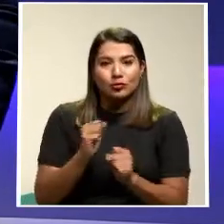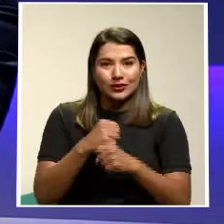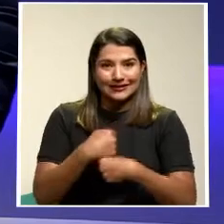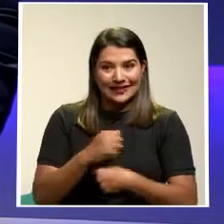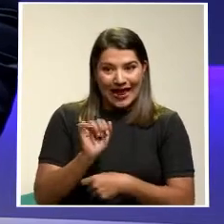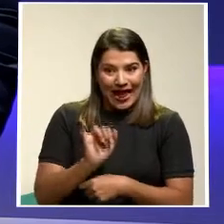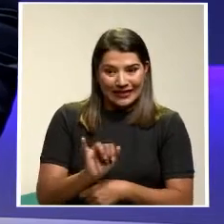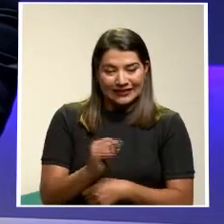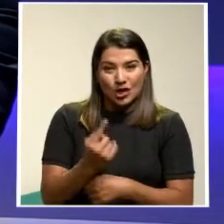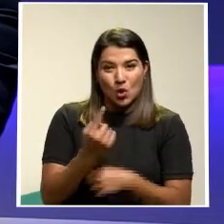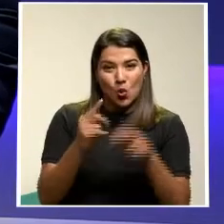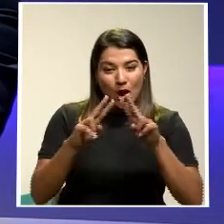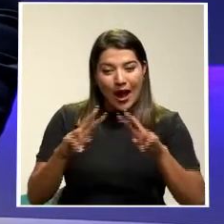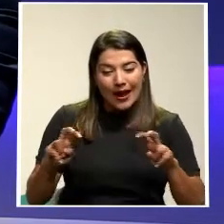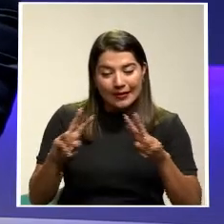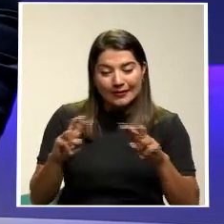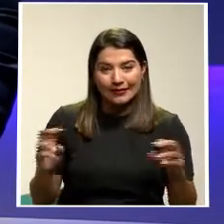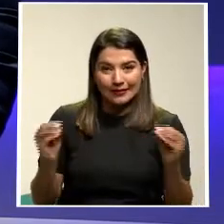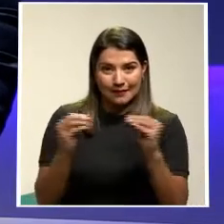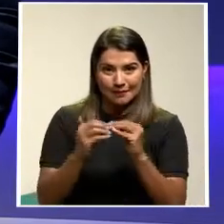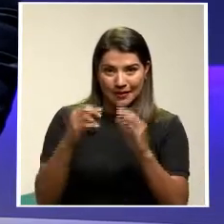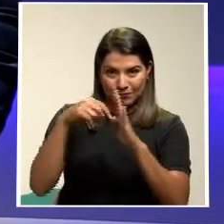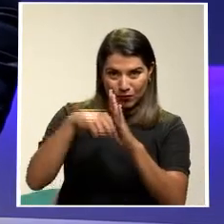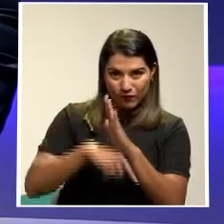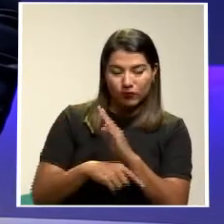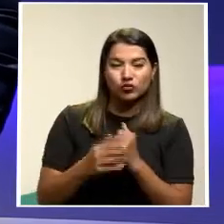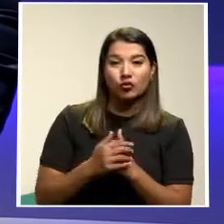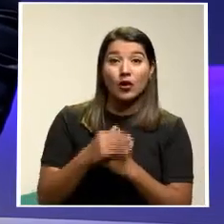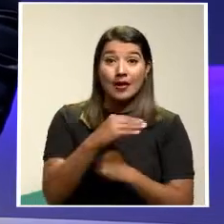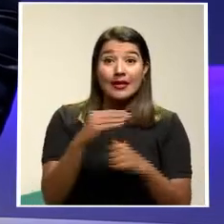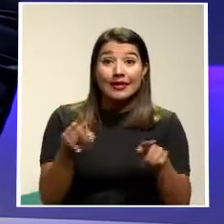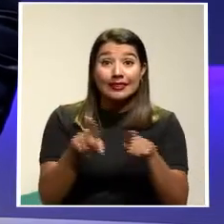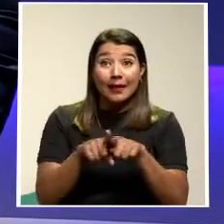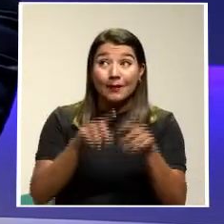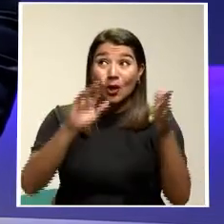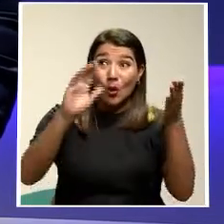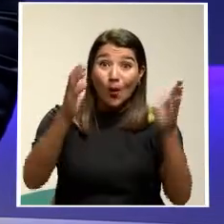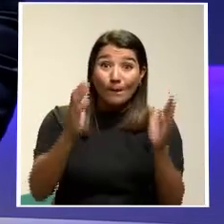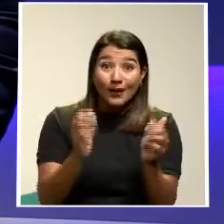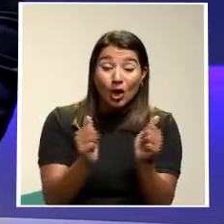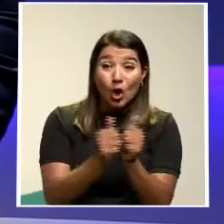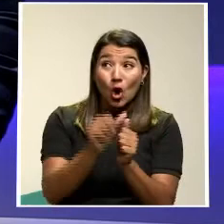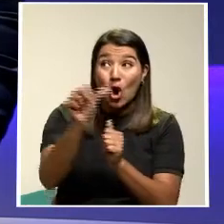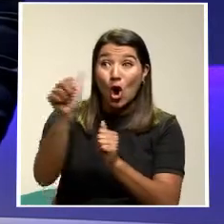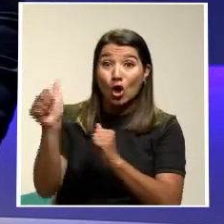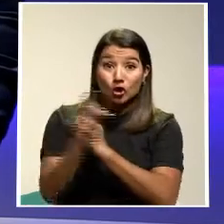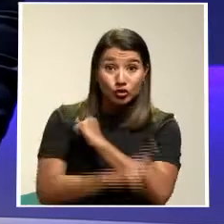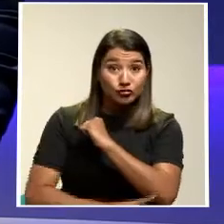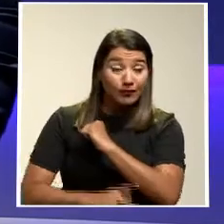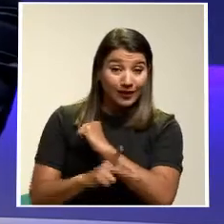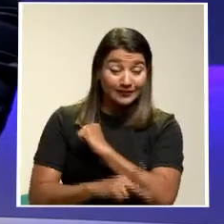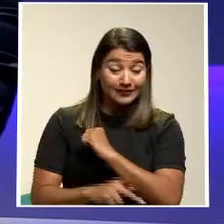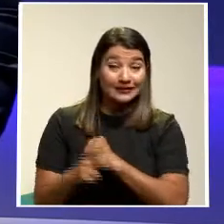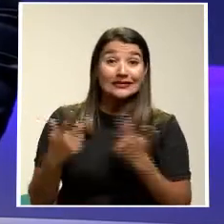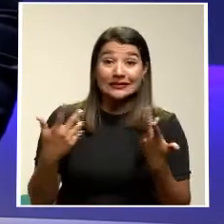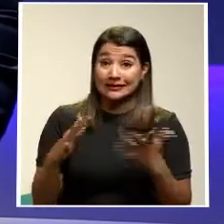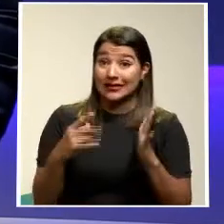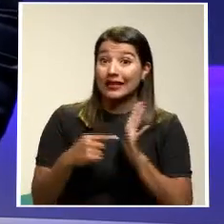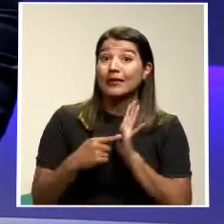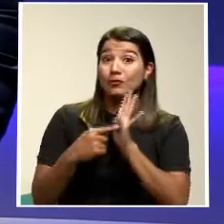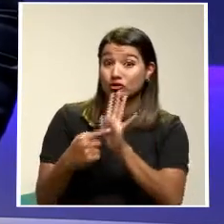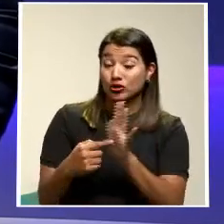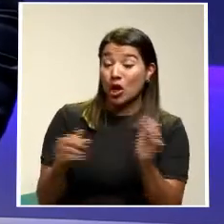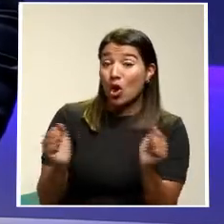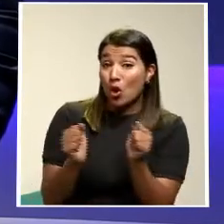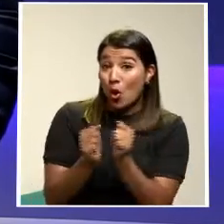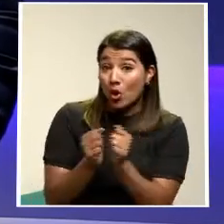Con el derecho comparado en otras latitudes del planeta Donde se ha demostrado A través de estudios